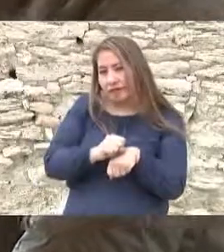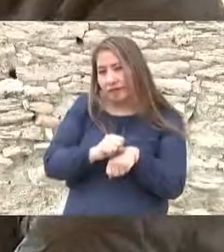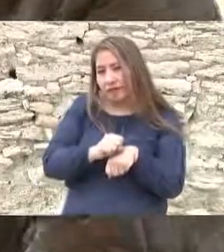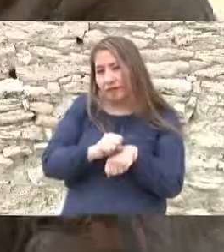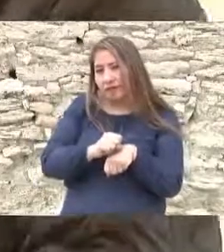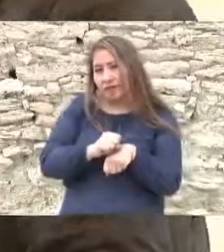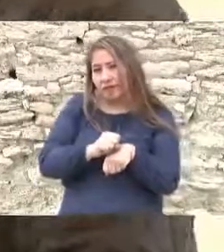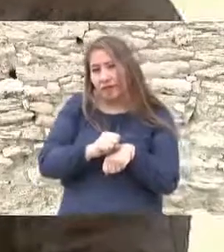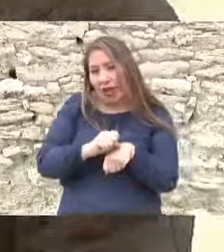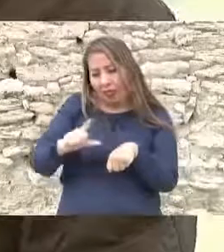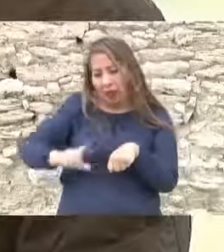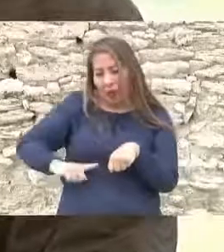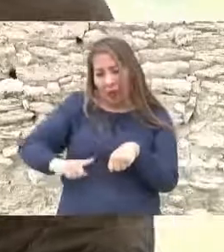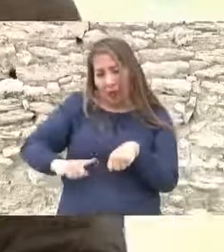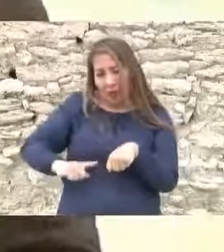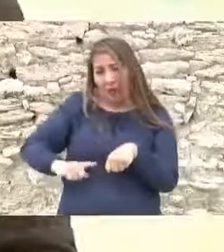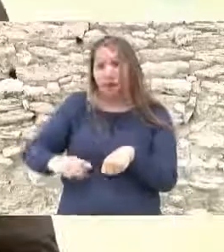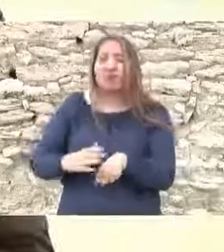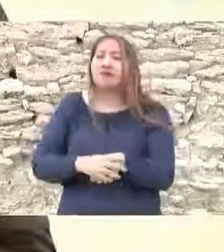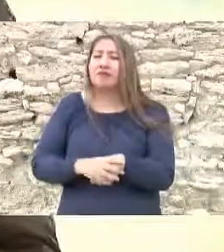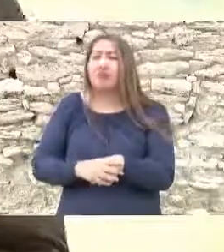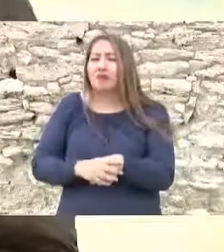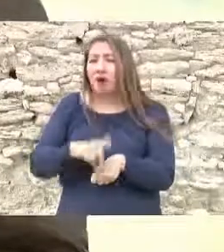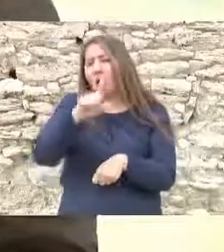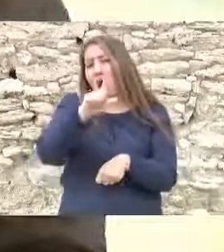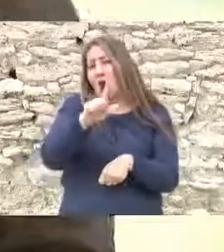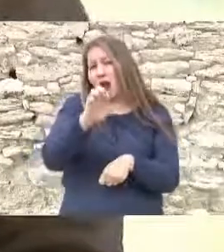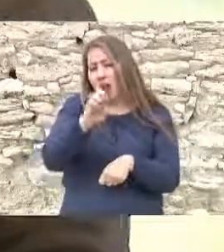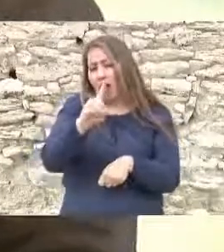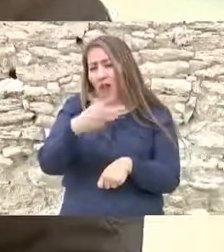gobernación con Lerdo